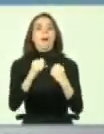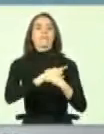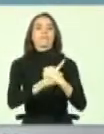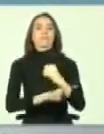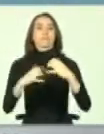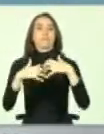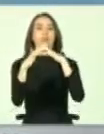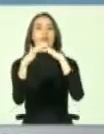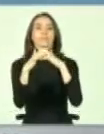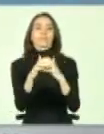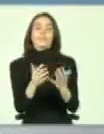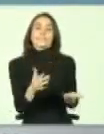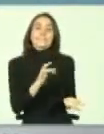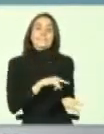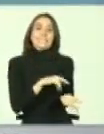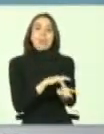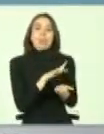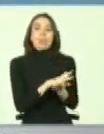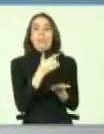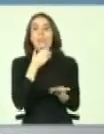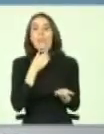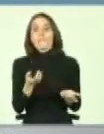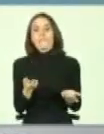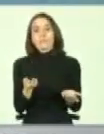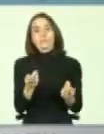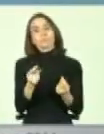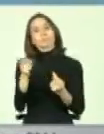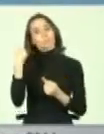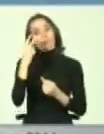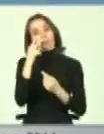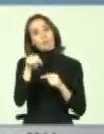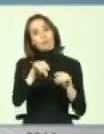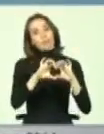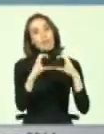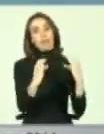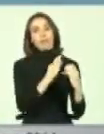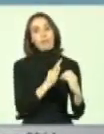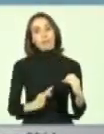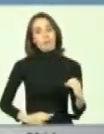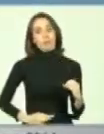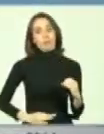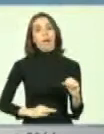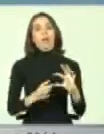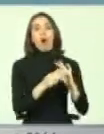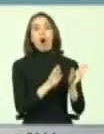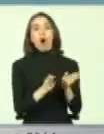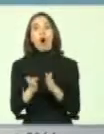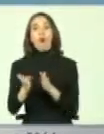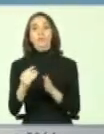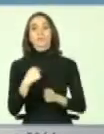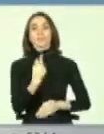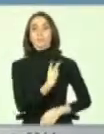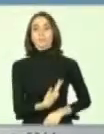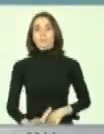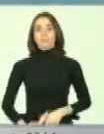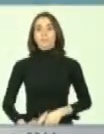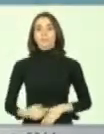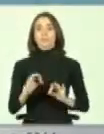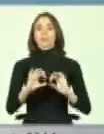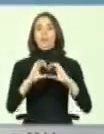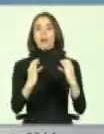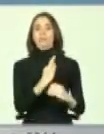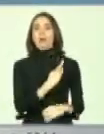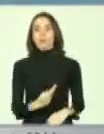Y aquí estamos al debe. Dicho con sinceridad, nosotros cuando estábamos en la Cámara de Diputados organizamos, incluso cuando yo estaba el Presidente de la Cámara de Diputados,